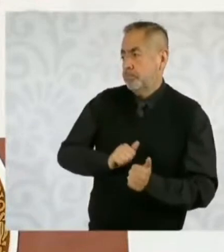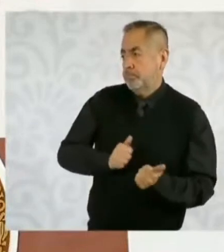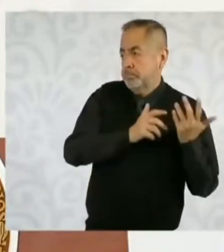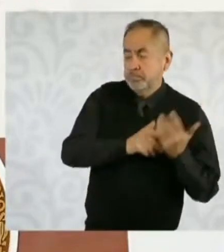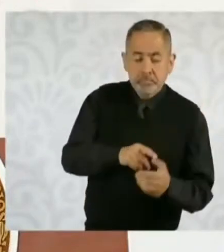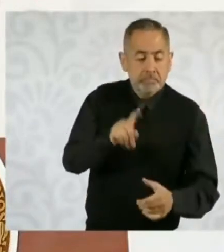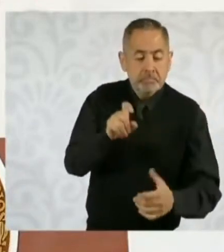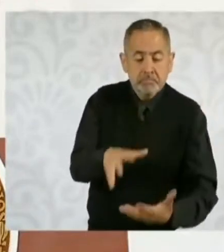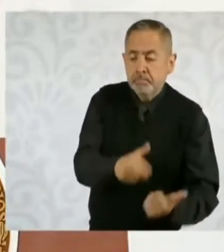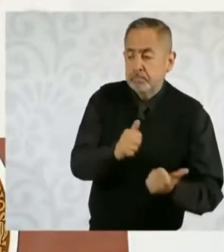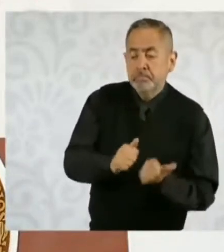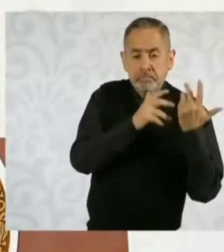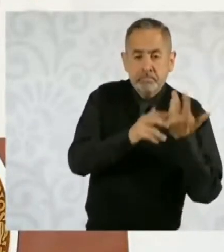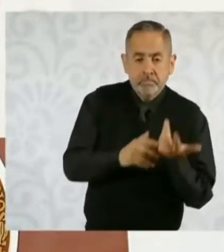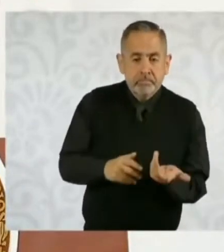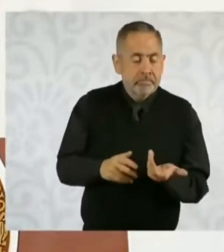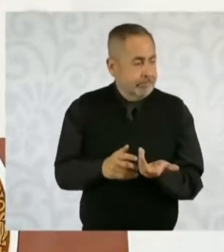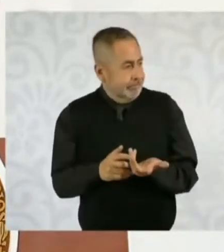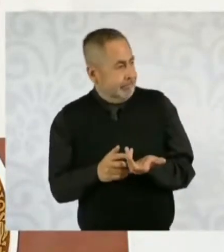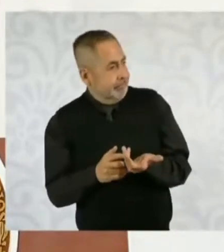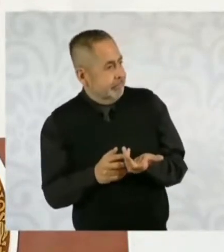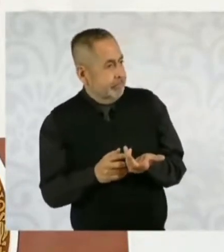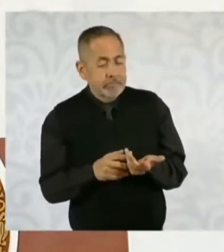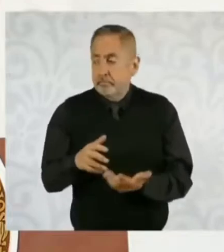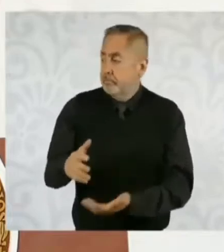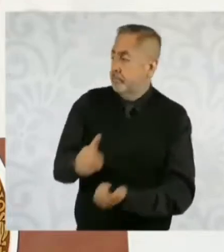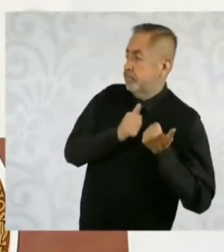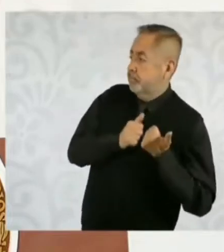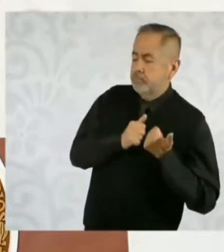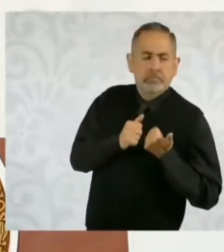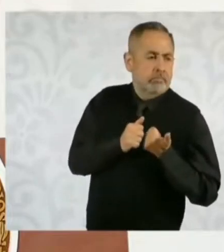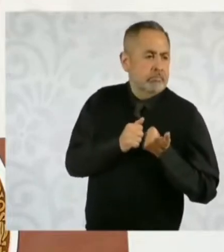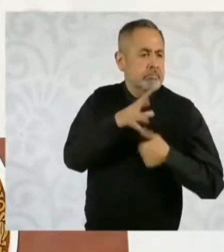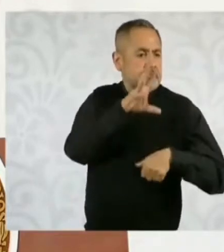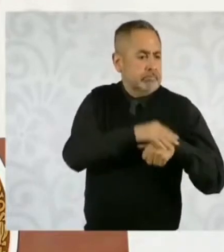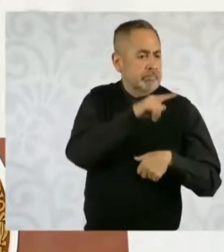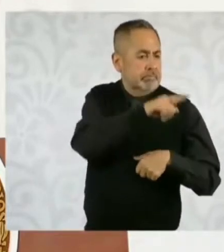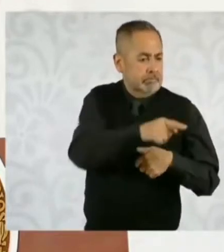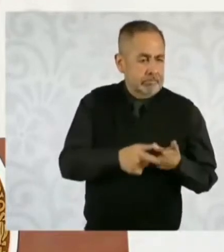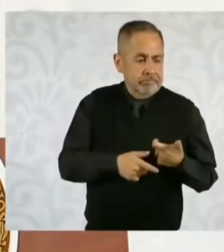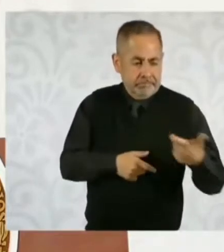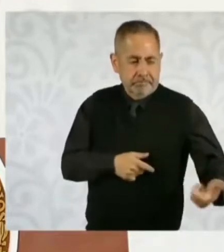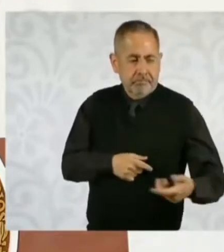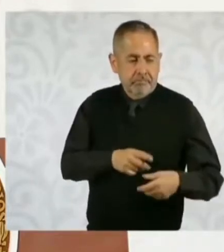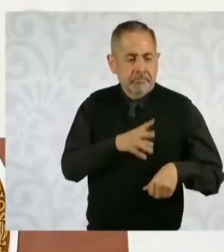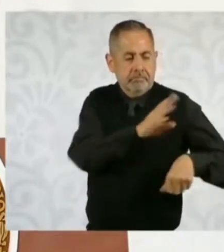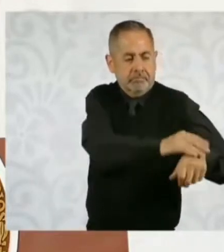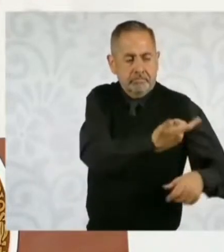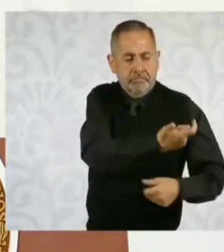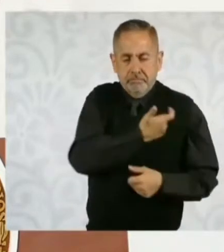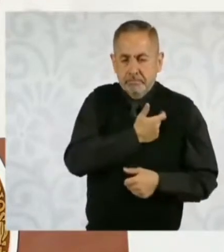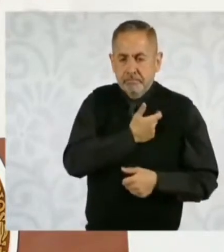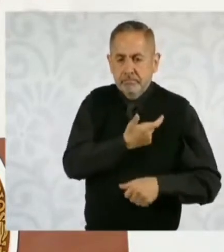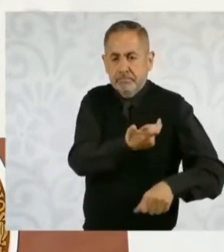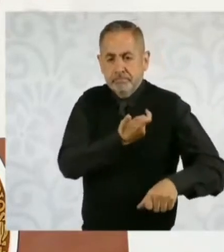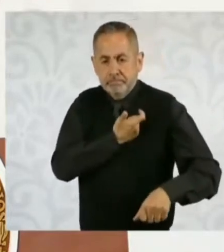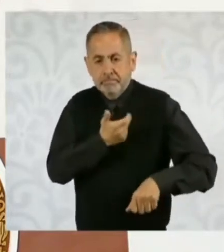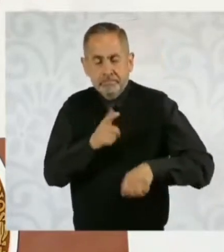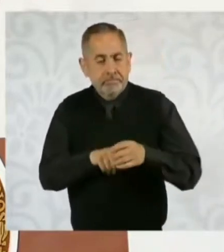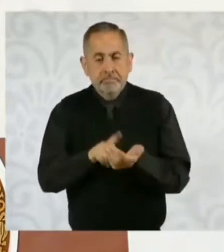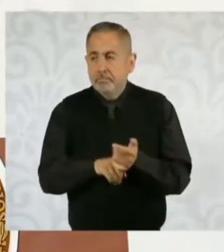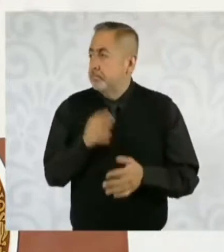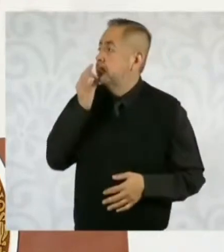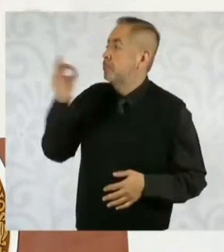quien tiene esa concesión pueda transmitir los derechos de agua a otro privado, solamente